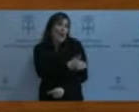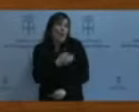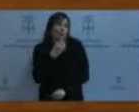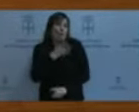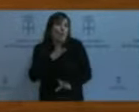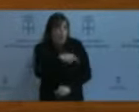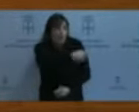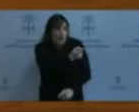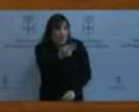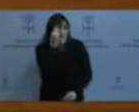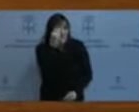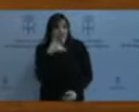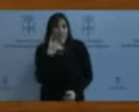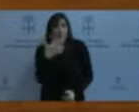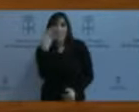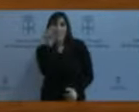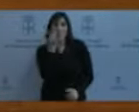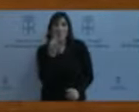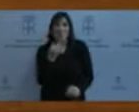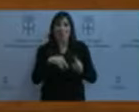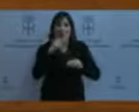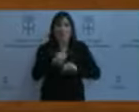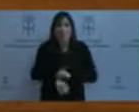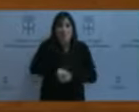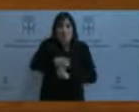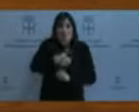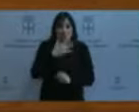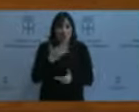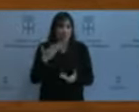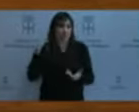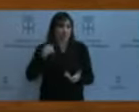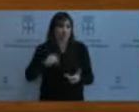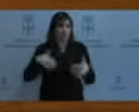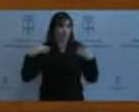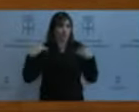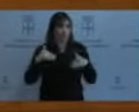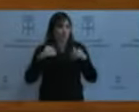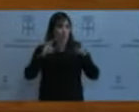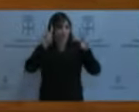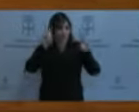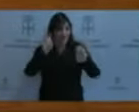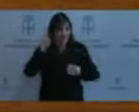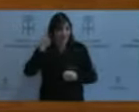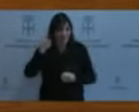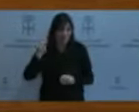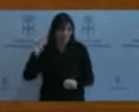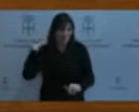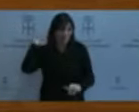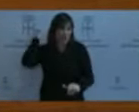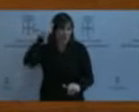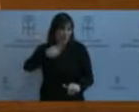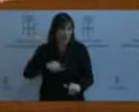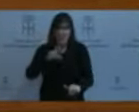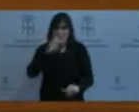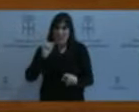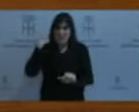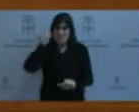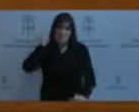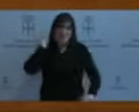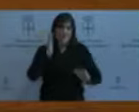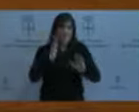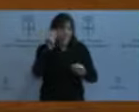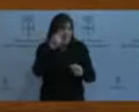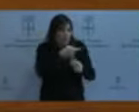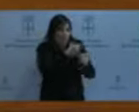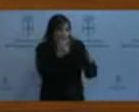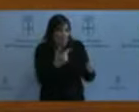crítico con todo lo que ha caído aquí en educación en los últimos 15 años. Pensé que ustedes iban a tener... Yo no he oído hablar a